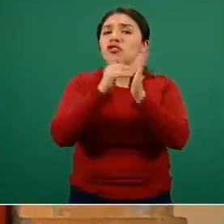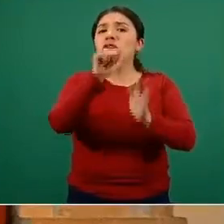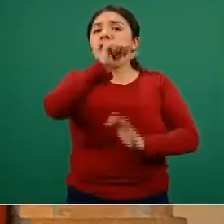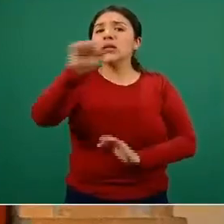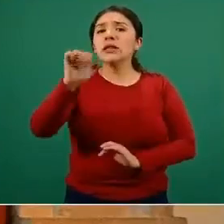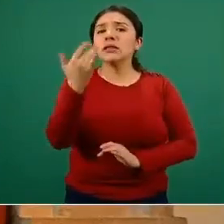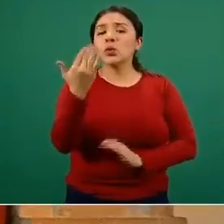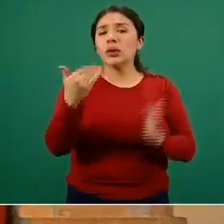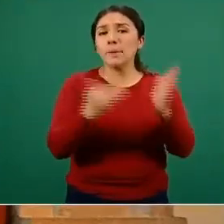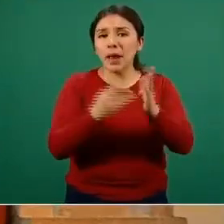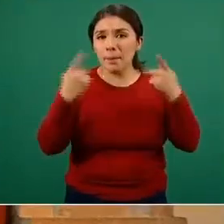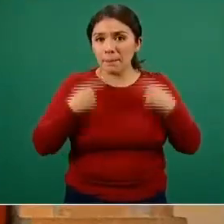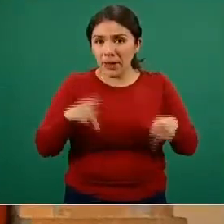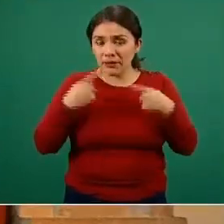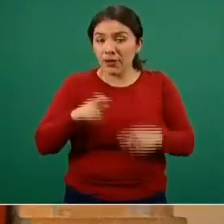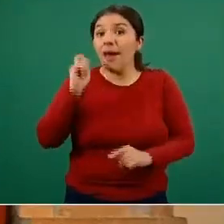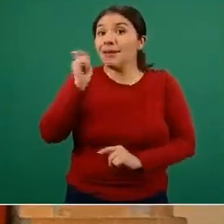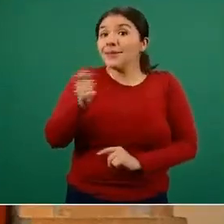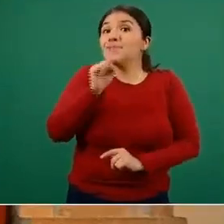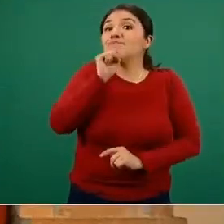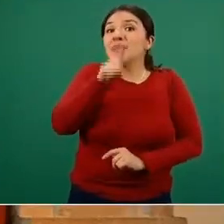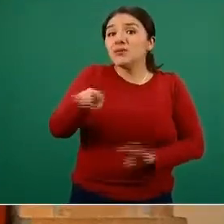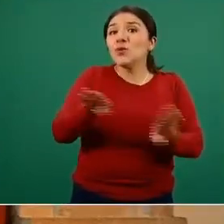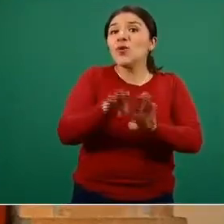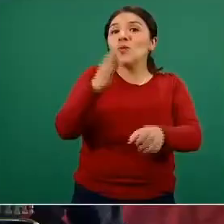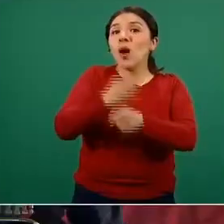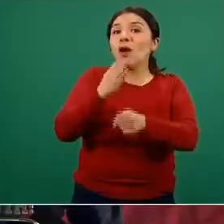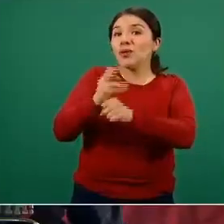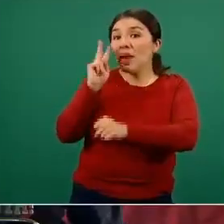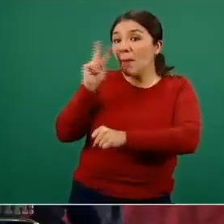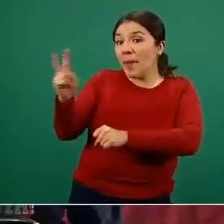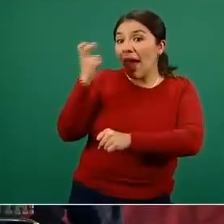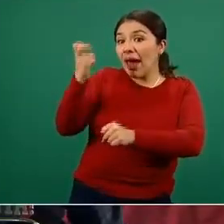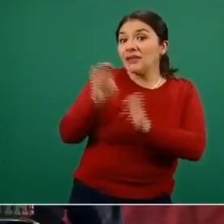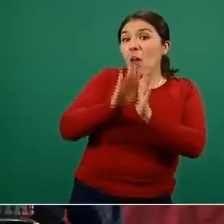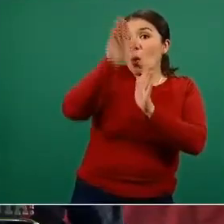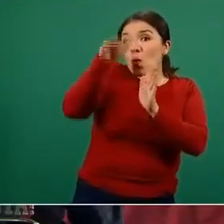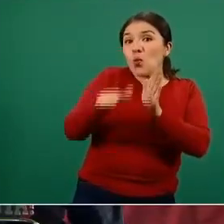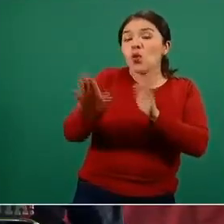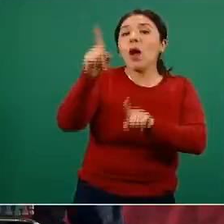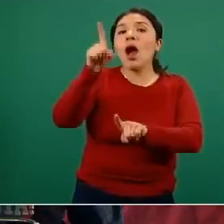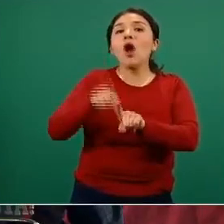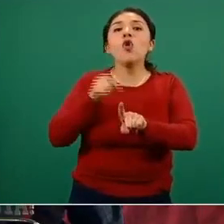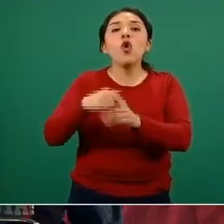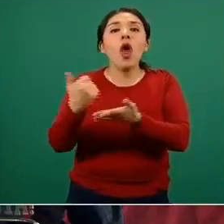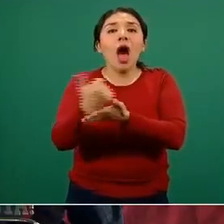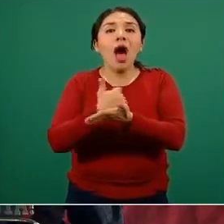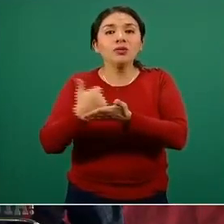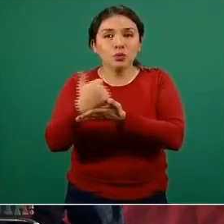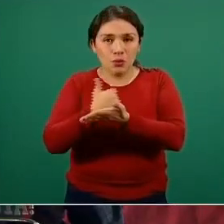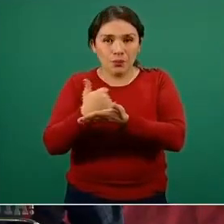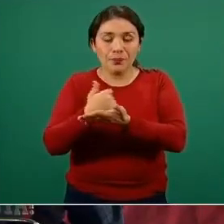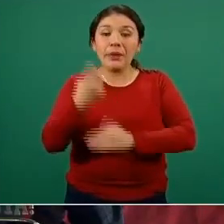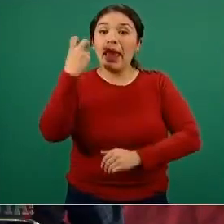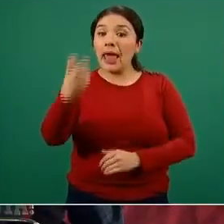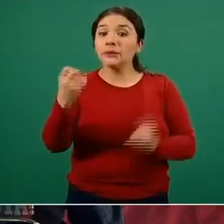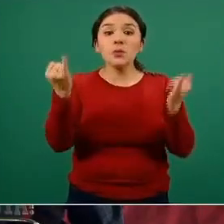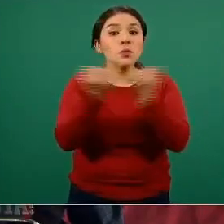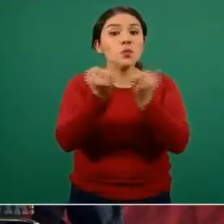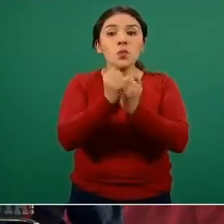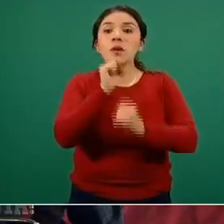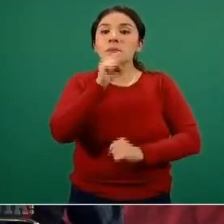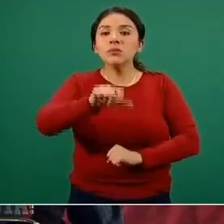mil y son las que precisamente están representadas en esta curva de color azul, y así también